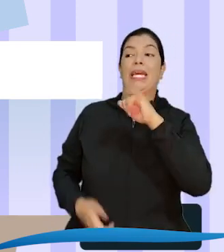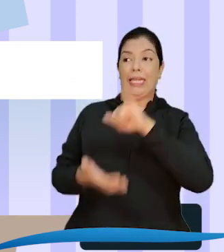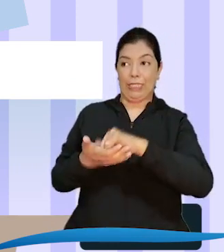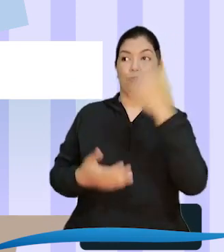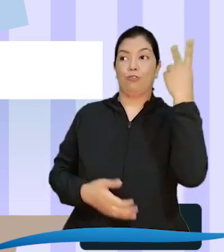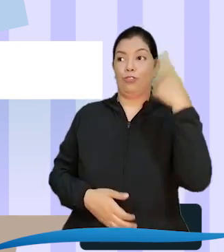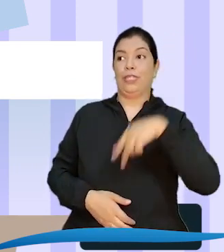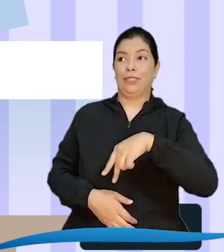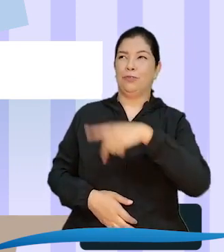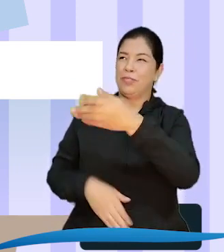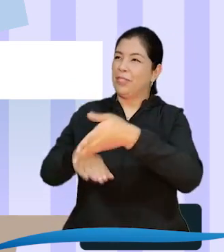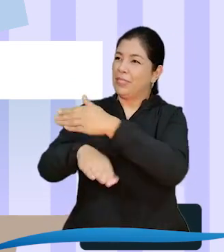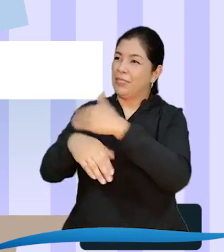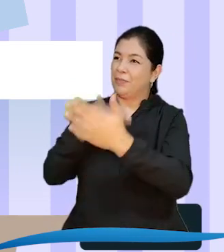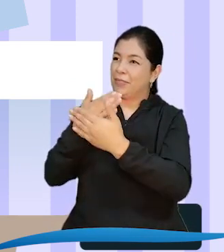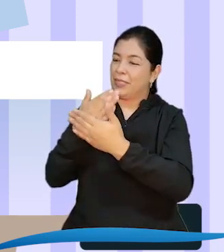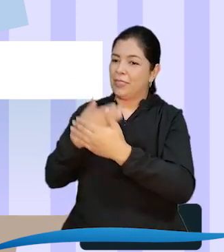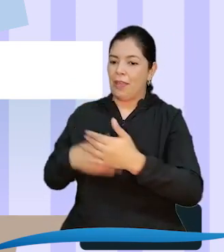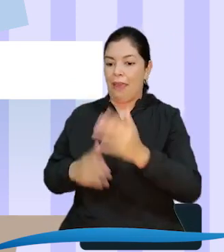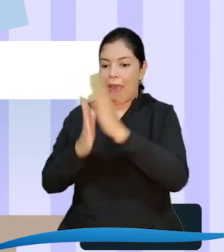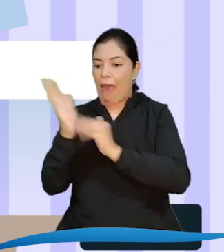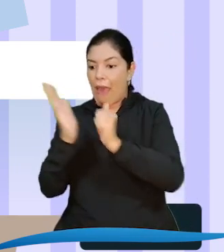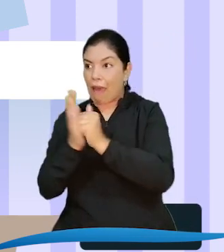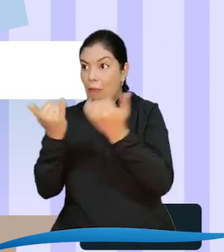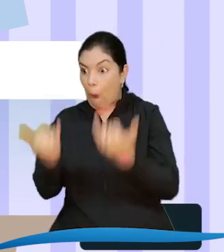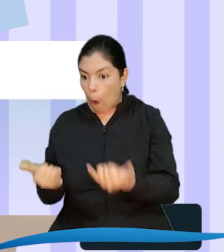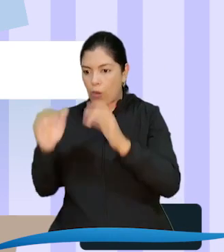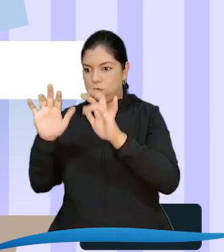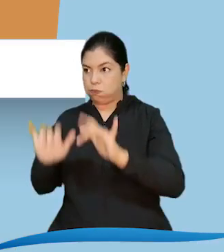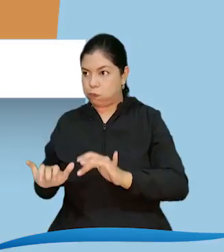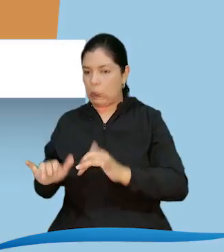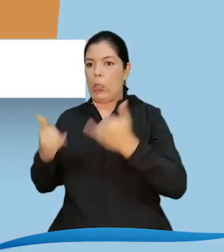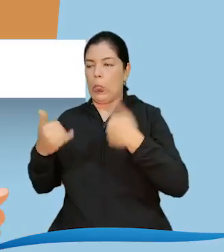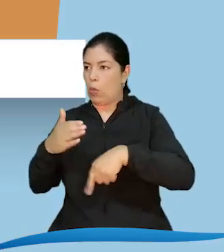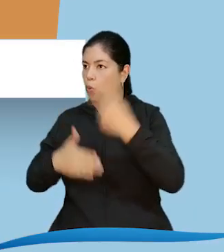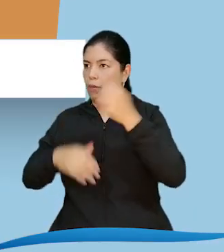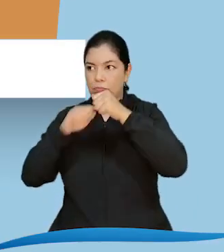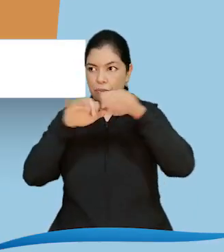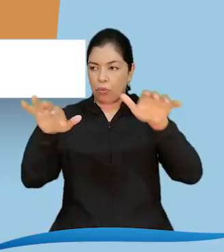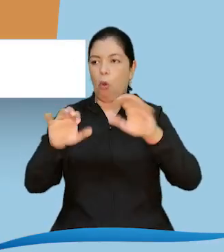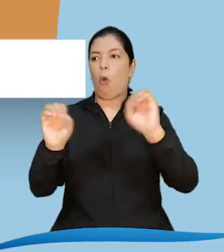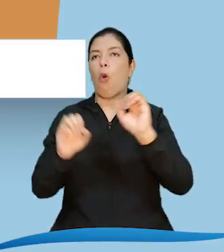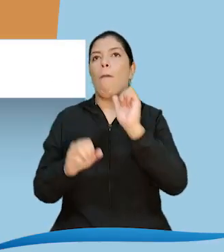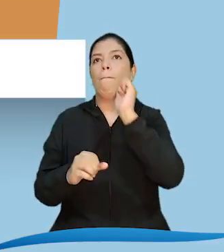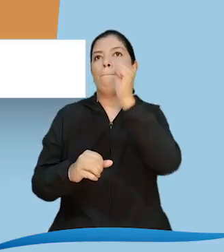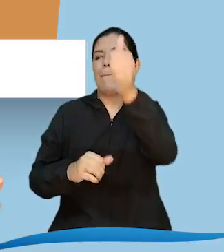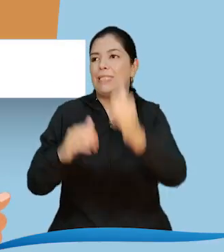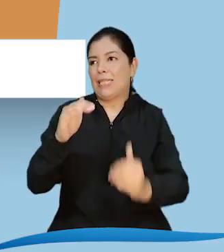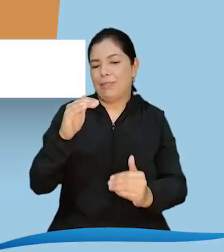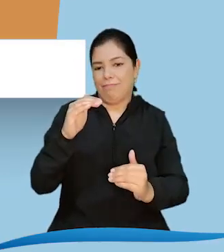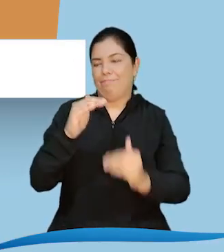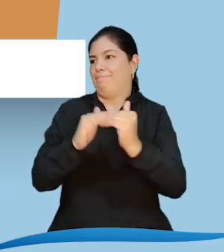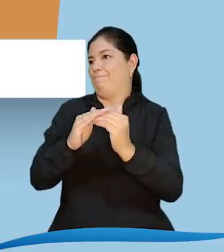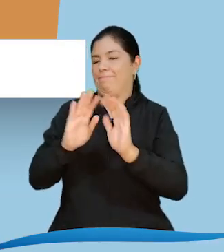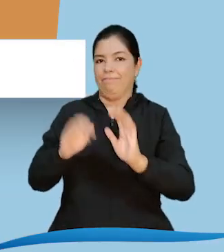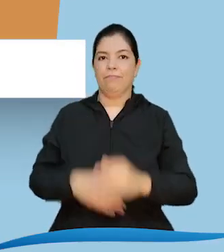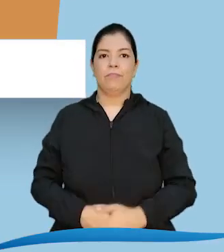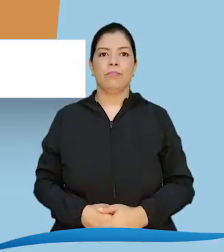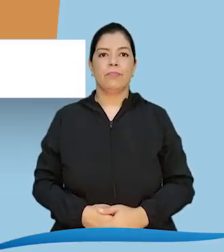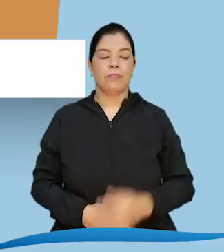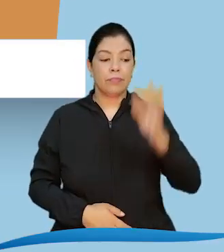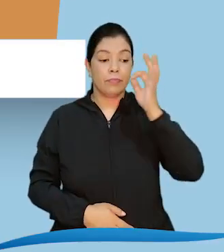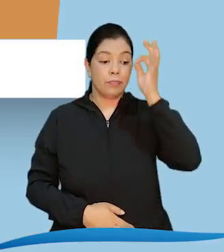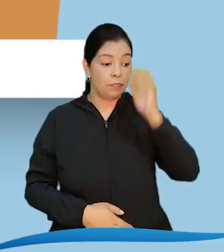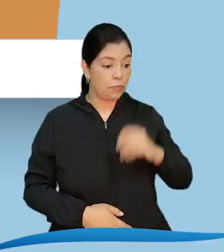el acta de elección O como máximo el día del siguiente ¿Hay algo más que les gustaría agregar o comentar sobre los